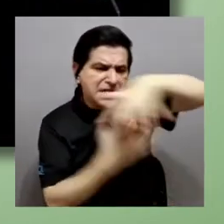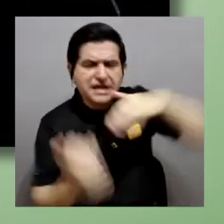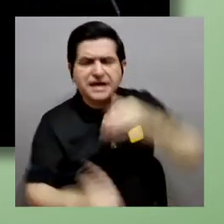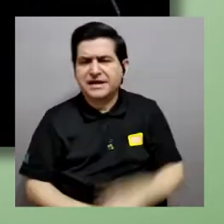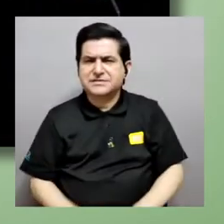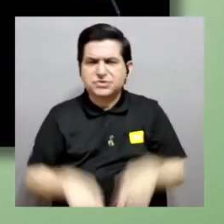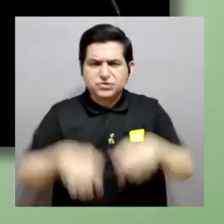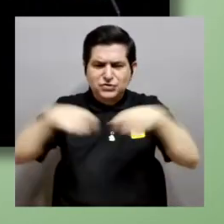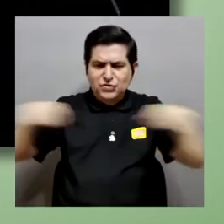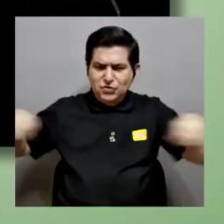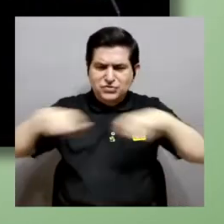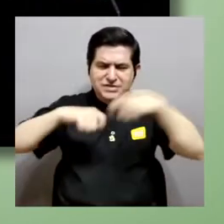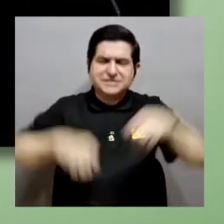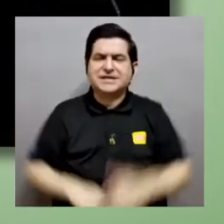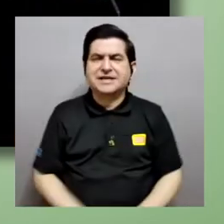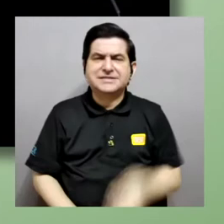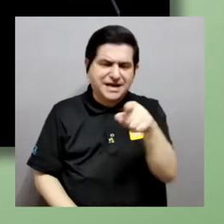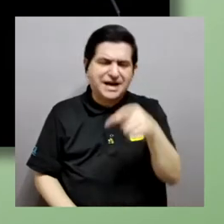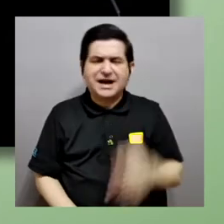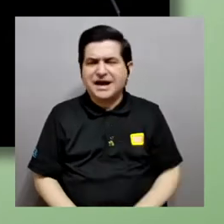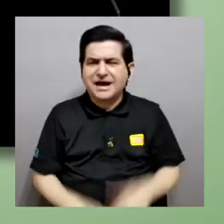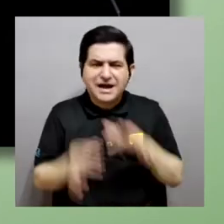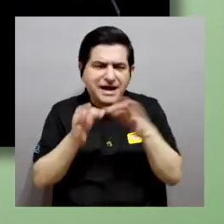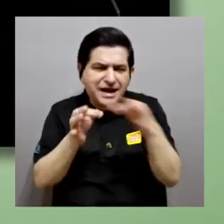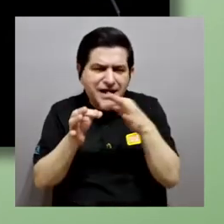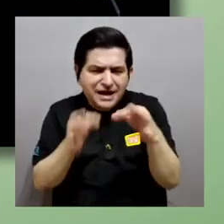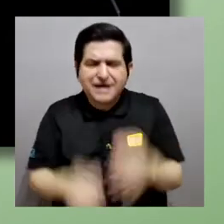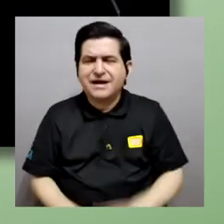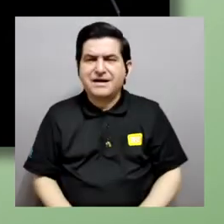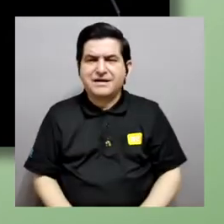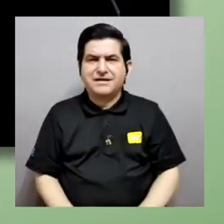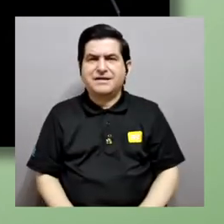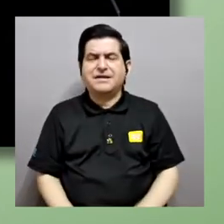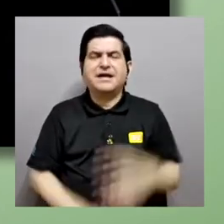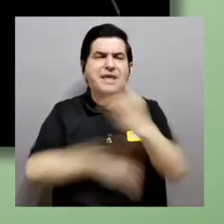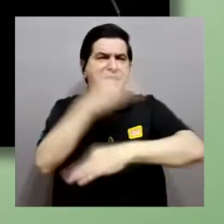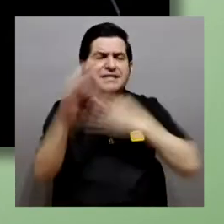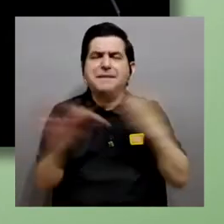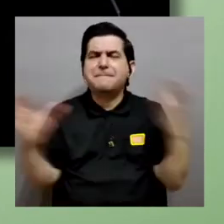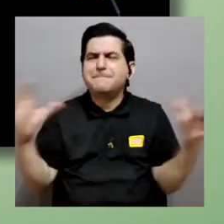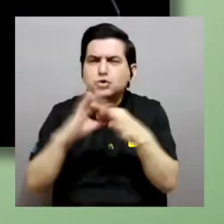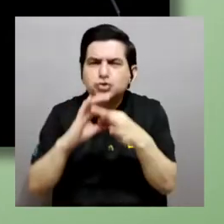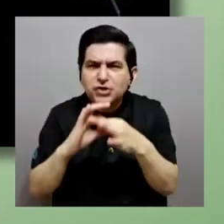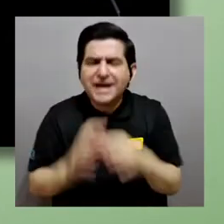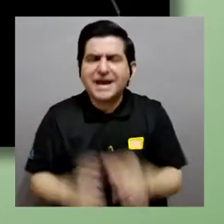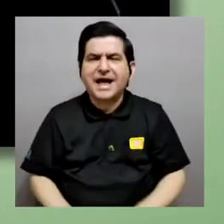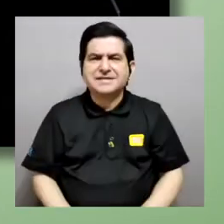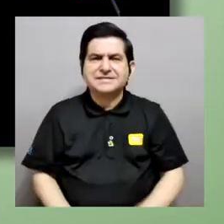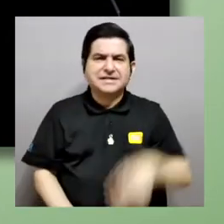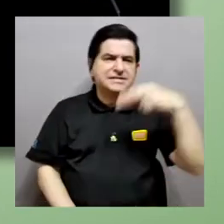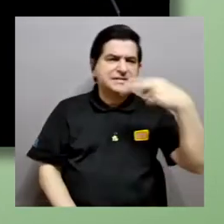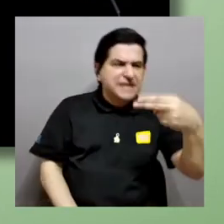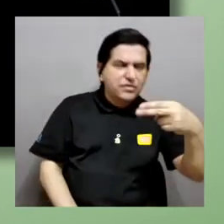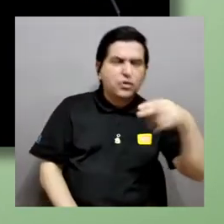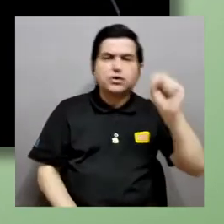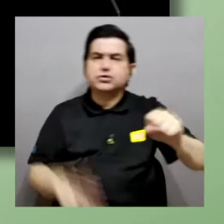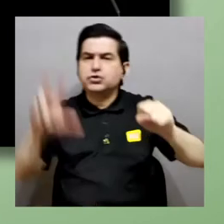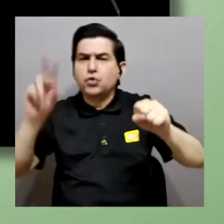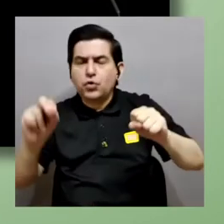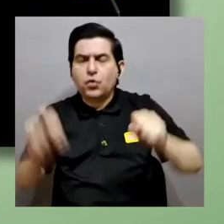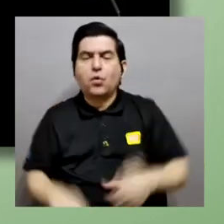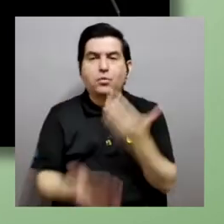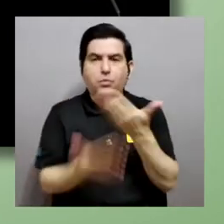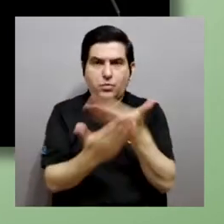átomos de una molécula y el ligando, cuáles son los tipos de enlaces, si son de hidrógeno o no, etcétera, para poder demostrar que sí está